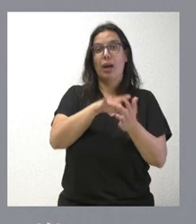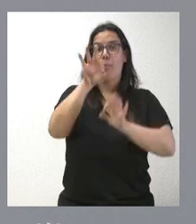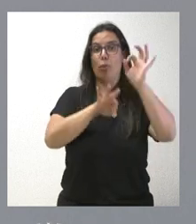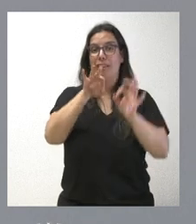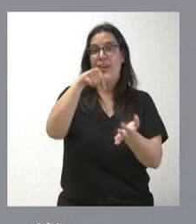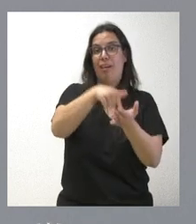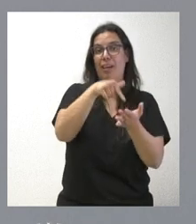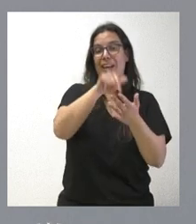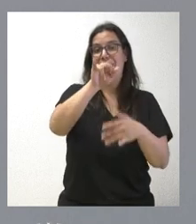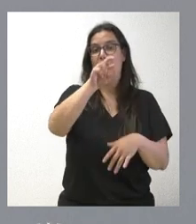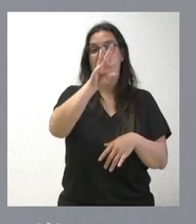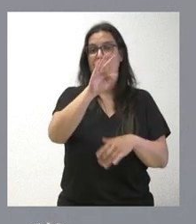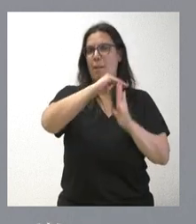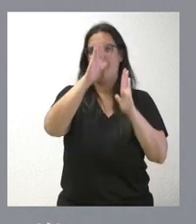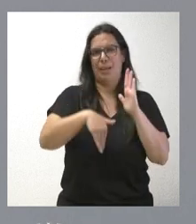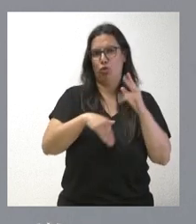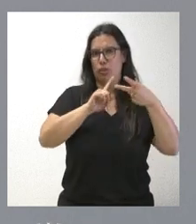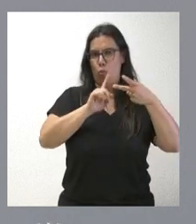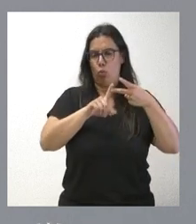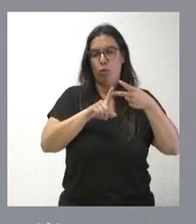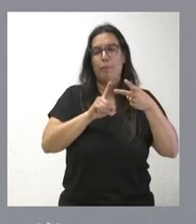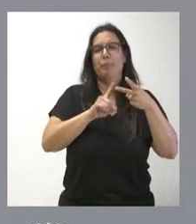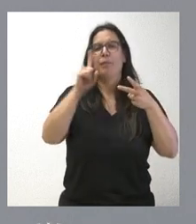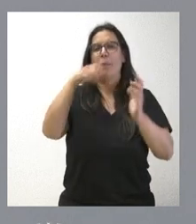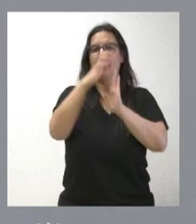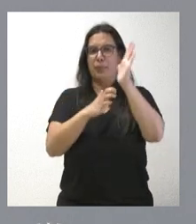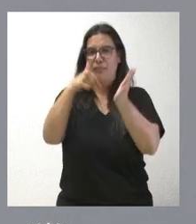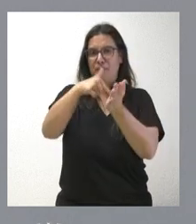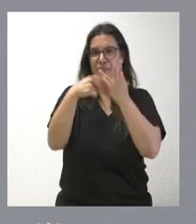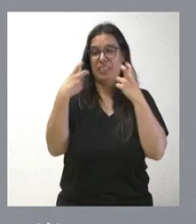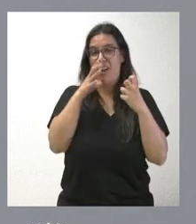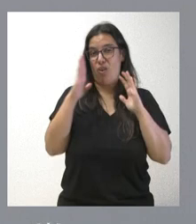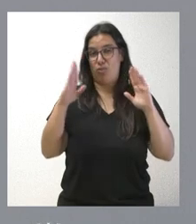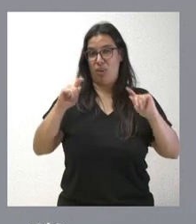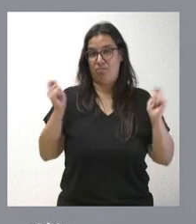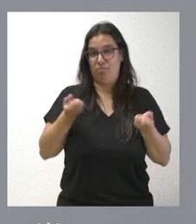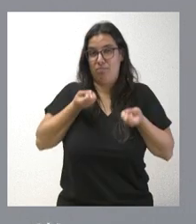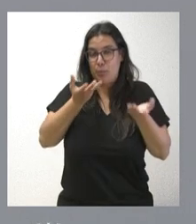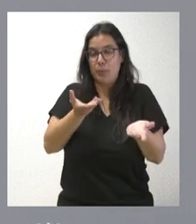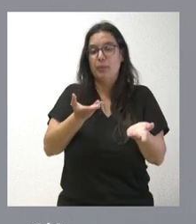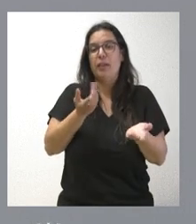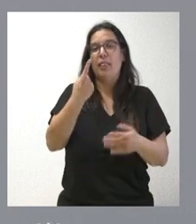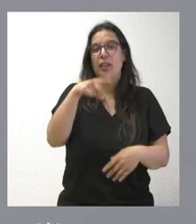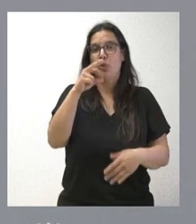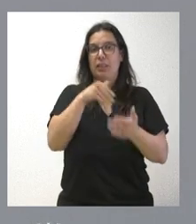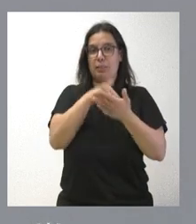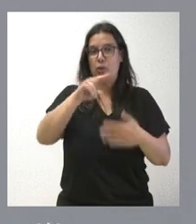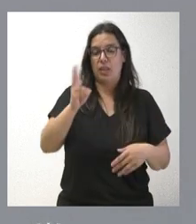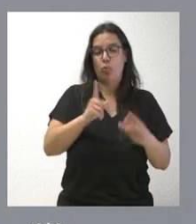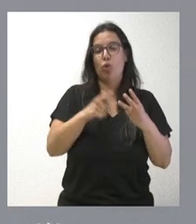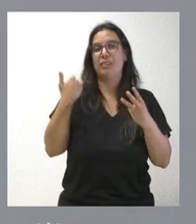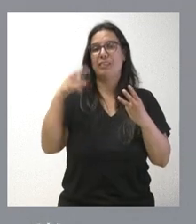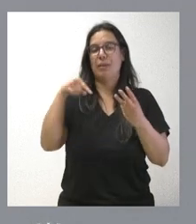IRPF, que tenemos deducciones fiscales a que se hace la campaña del IRPF por importe de 120 millones de euros, que hemos eliminado ya